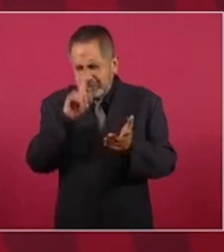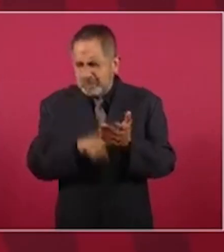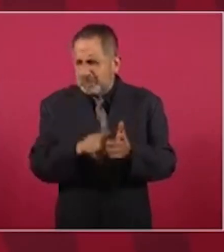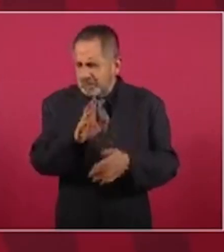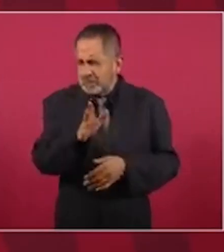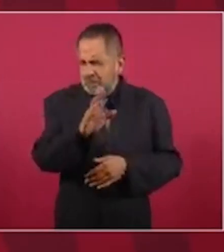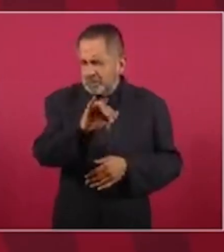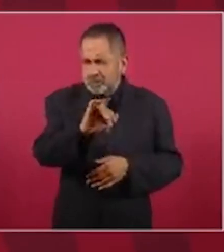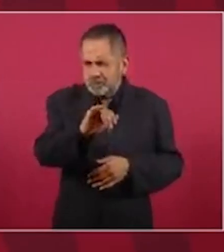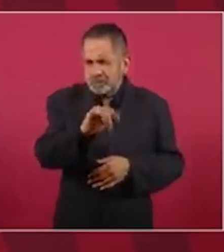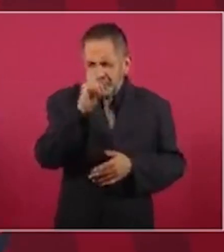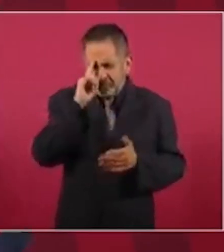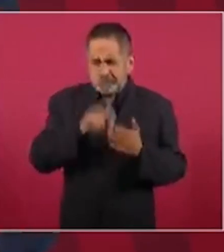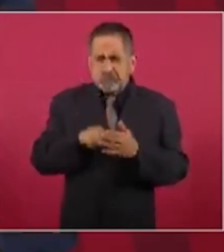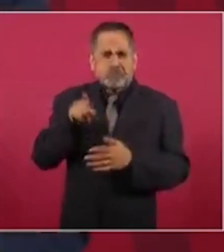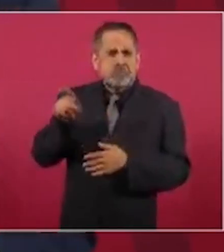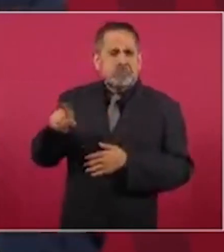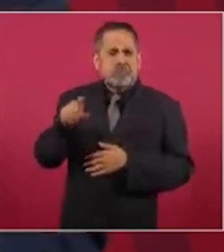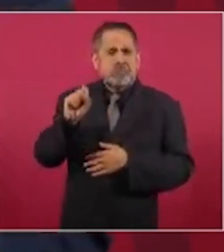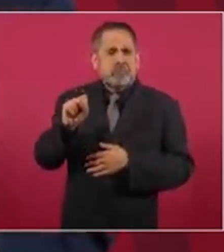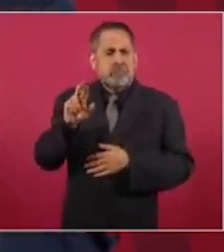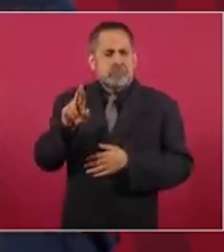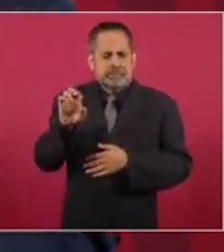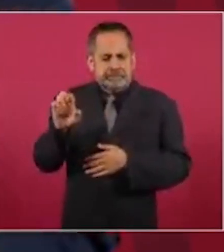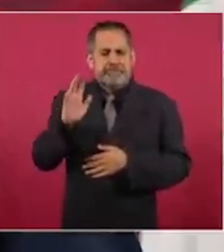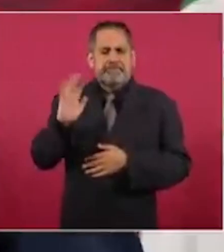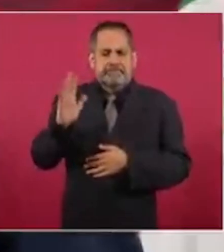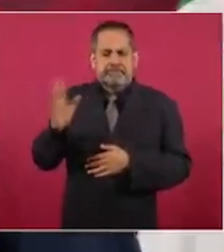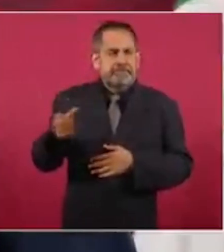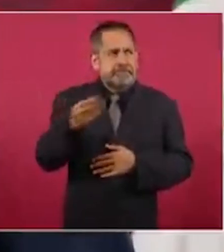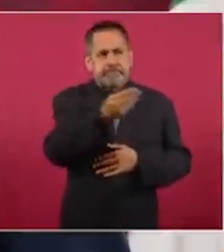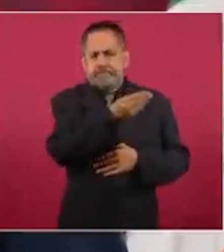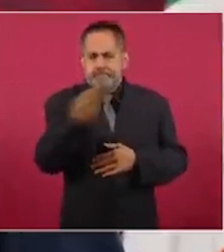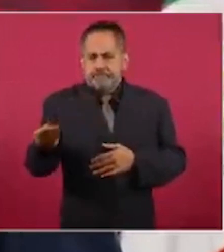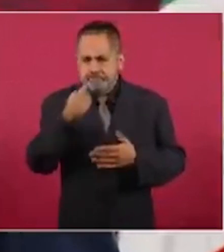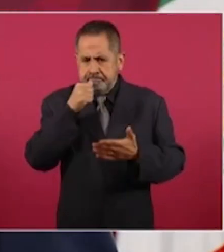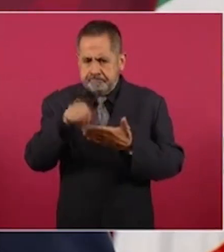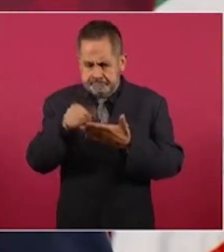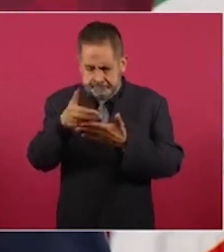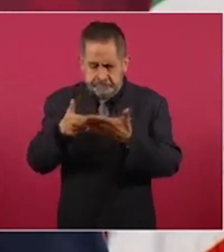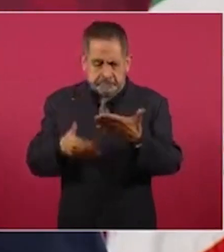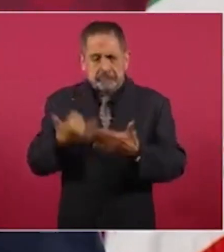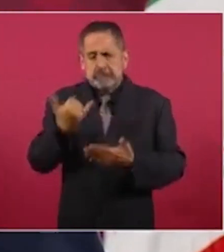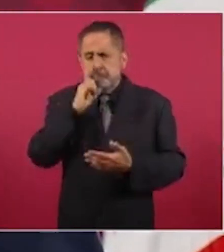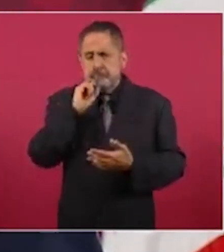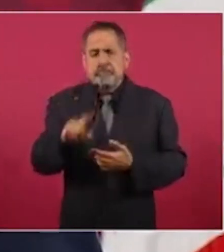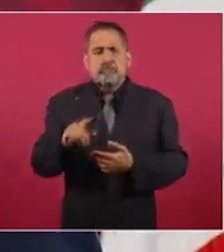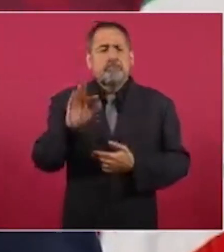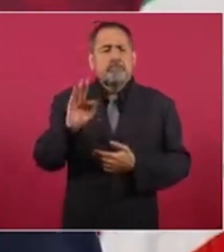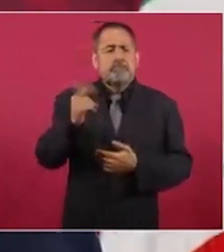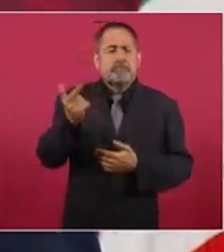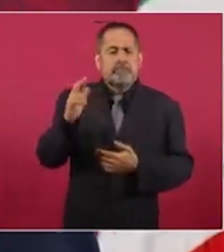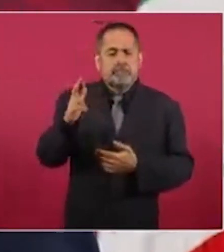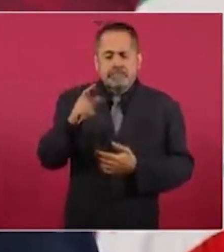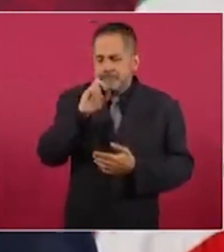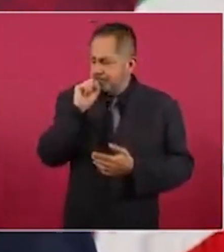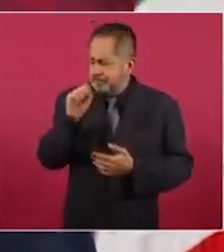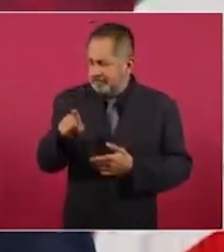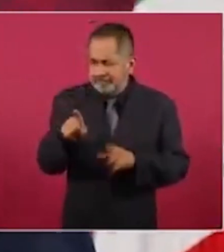ya la solicitud y la fiscalía lo mismo.